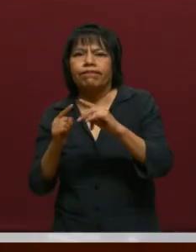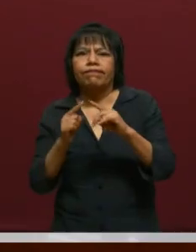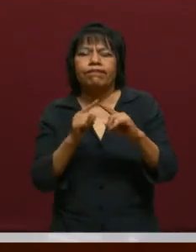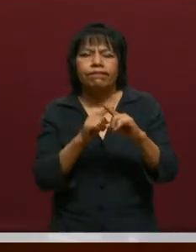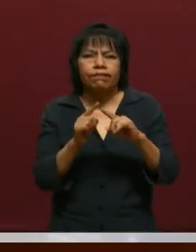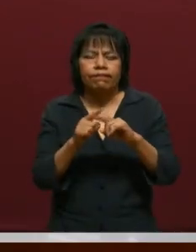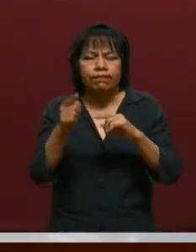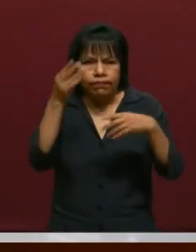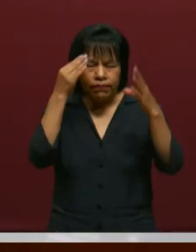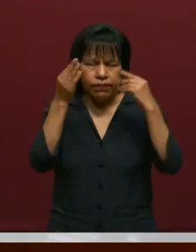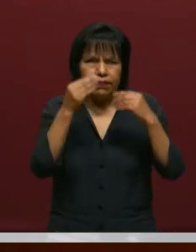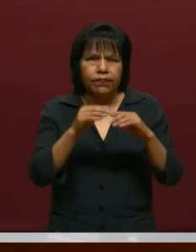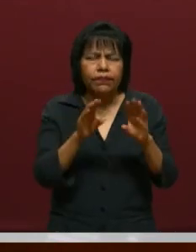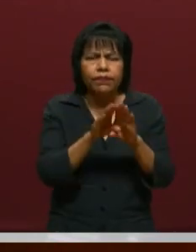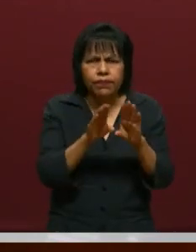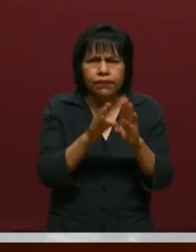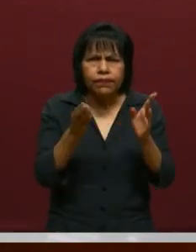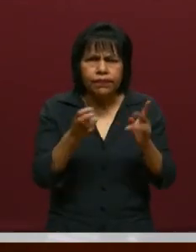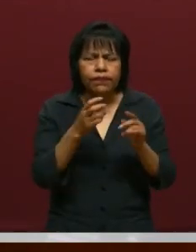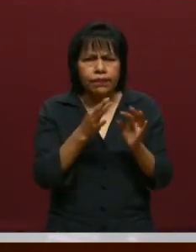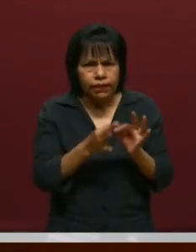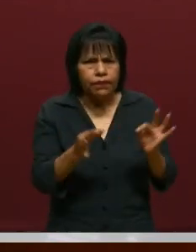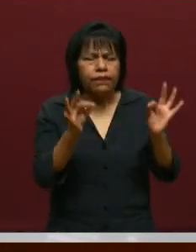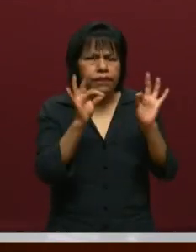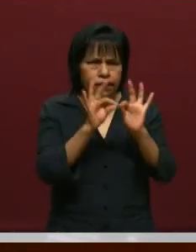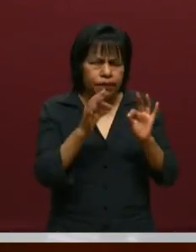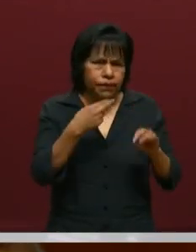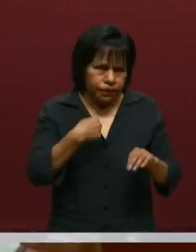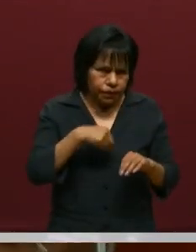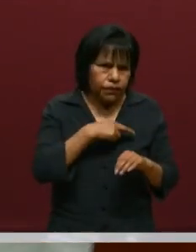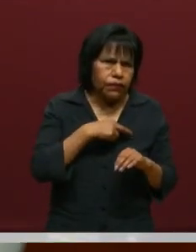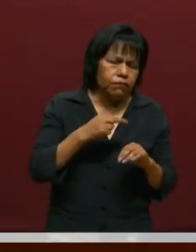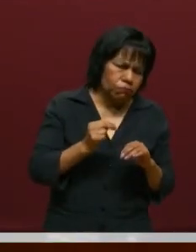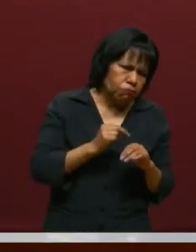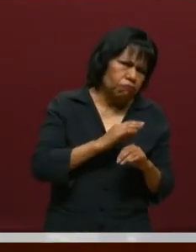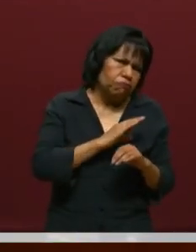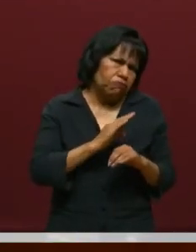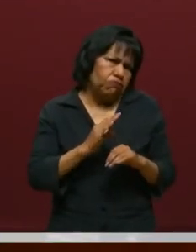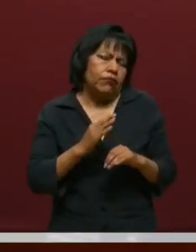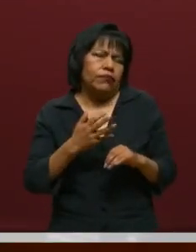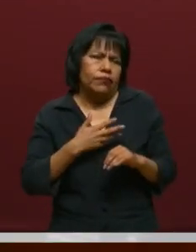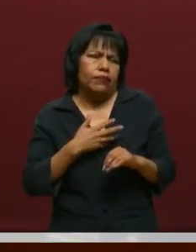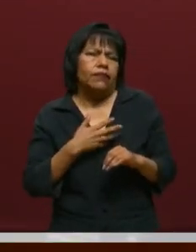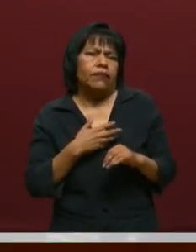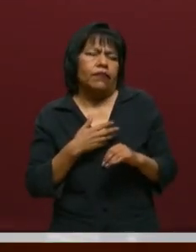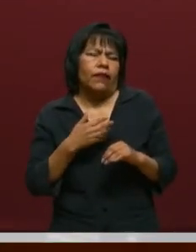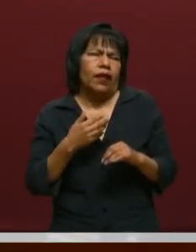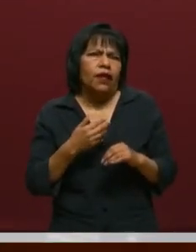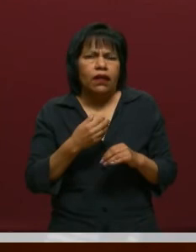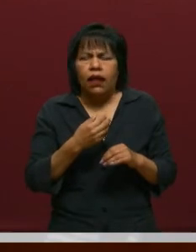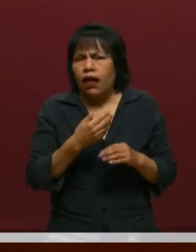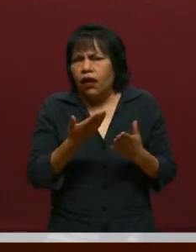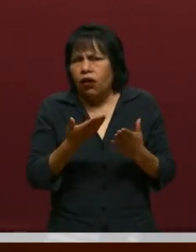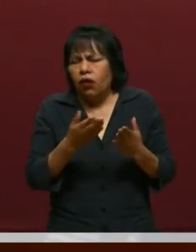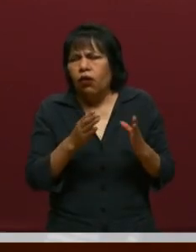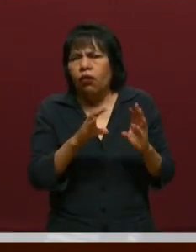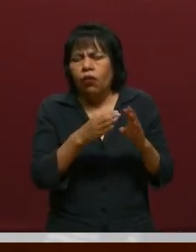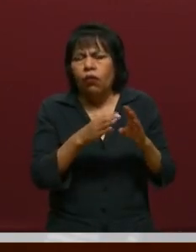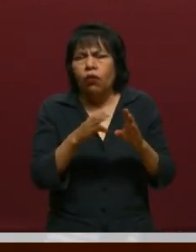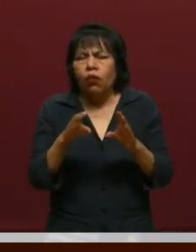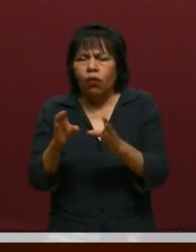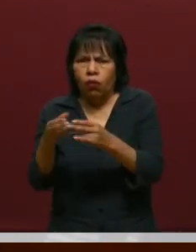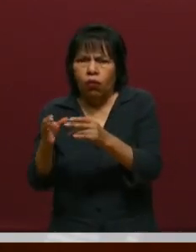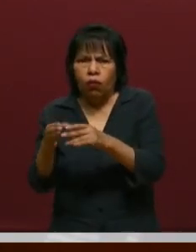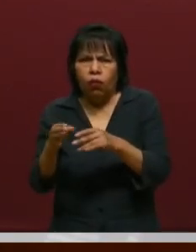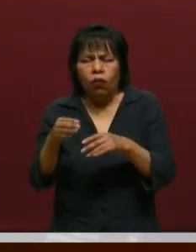importante que nosotros podamos pues tener esta cobertura, lo que también el doctor